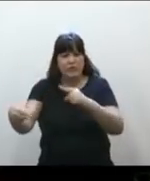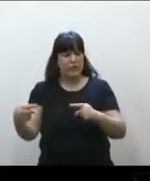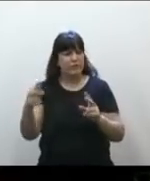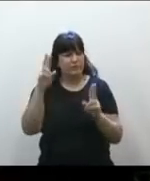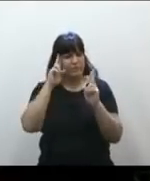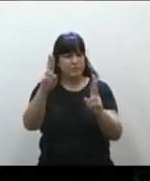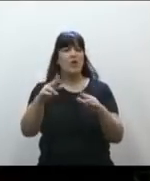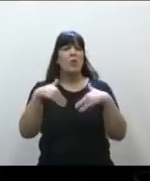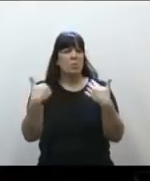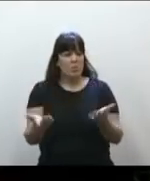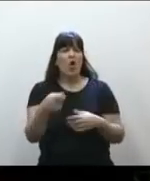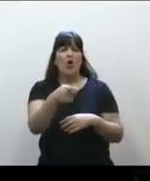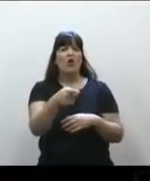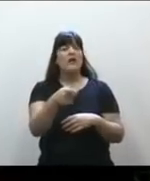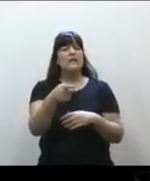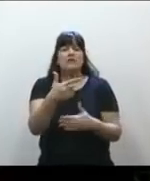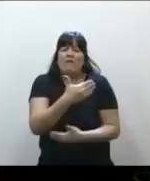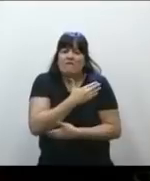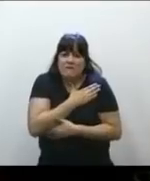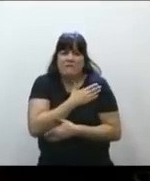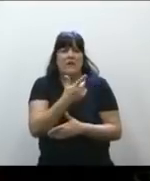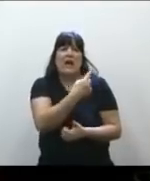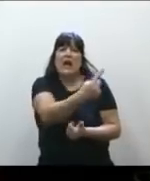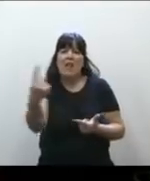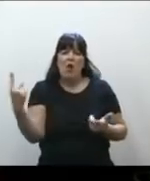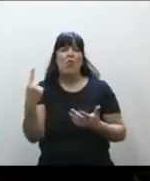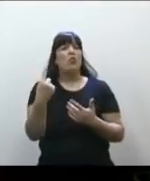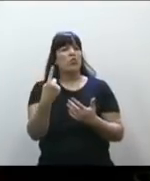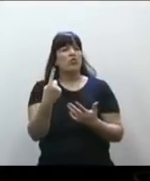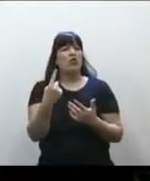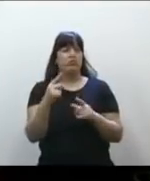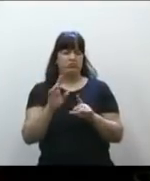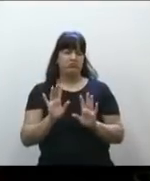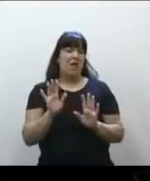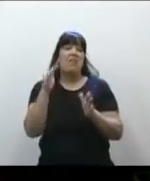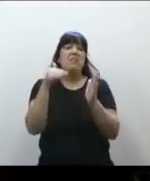eso mi reconocimiento, mi abrazo y mi afecto a cada uno de los senadores más allá de cómo voten.